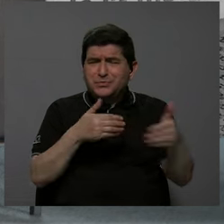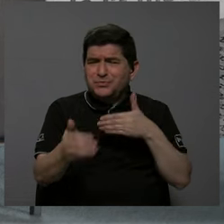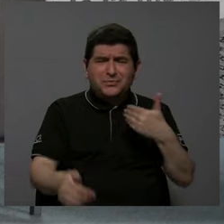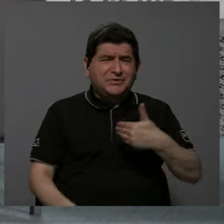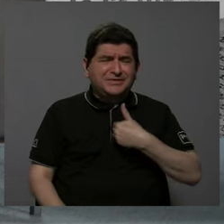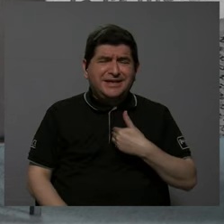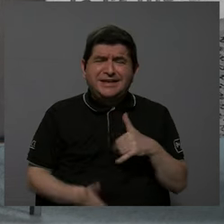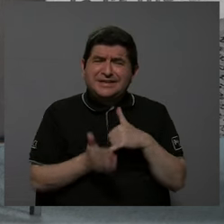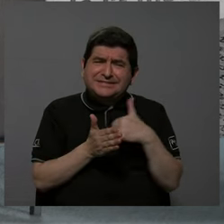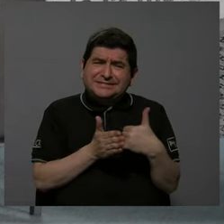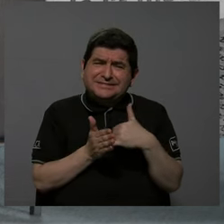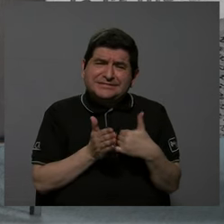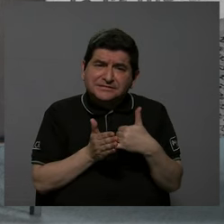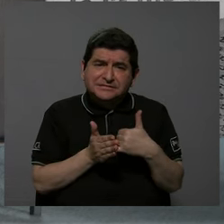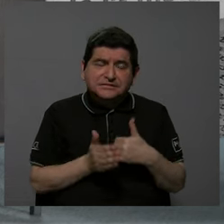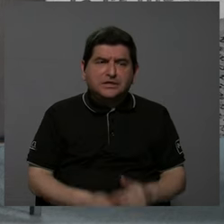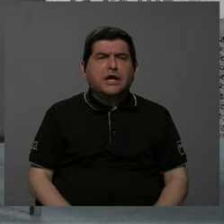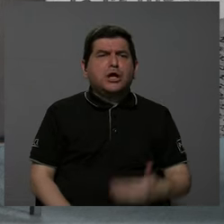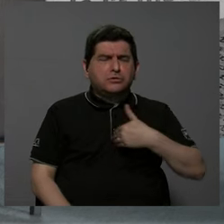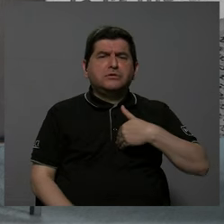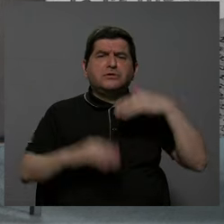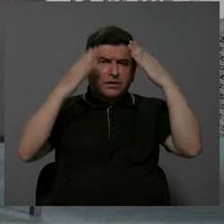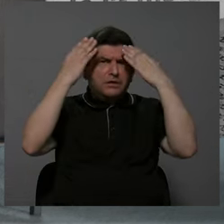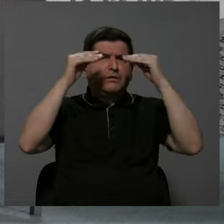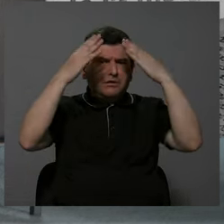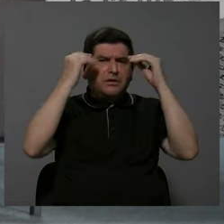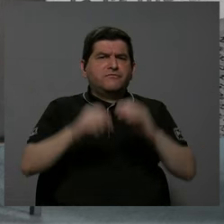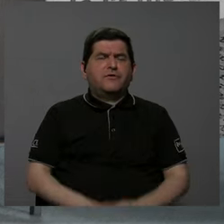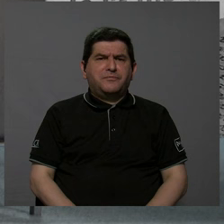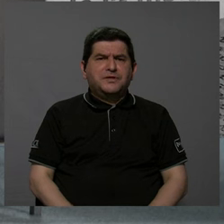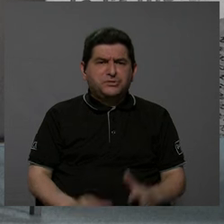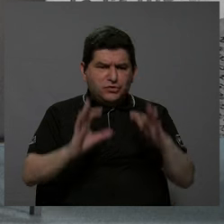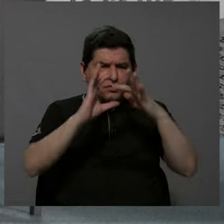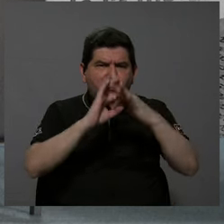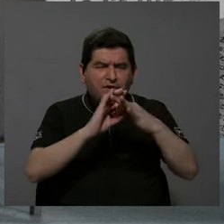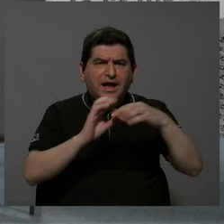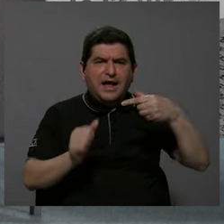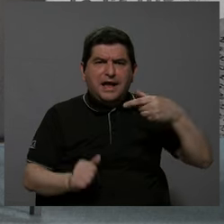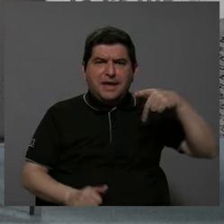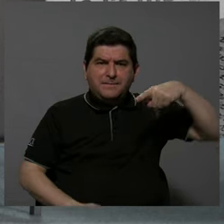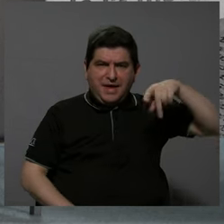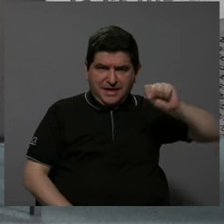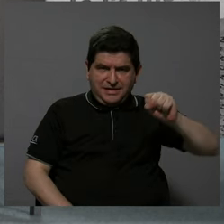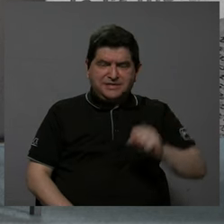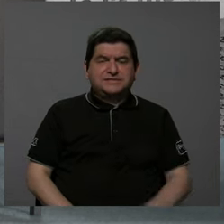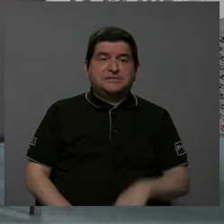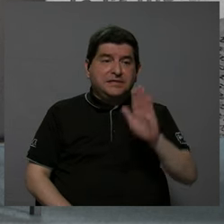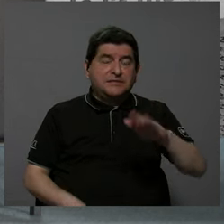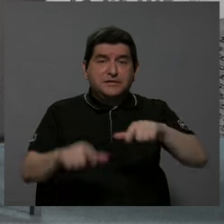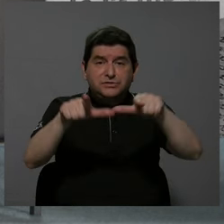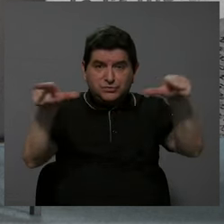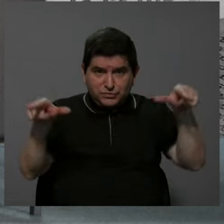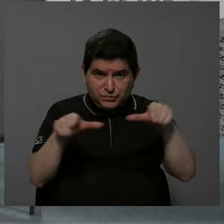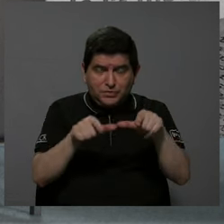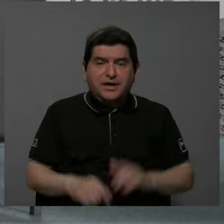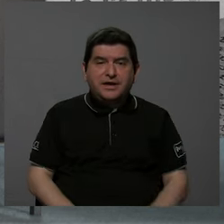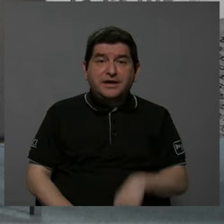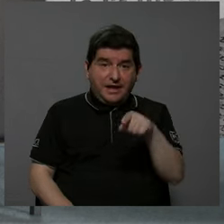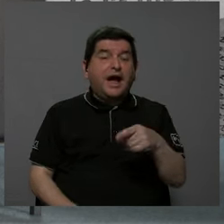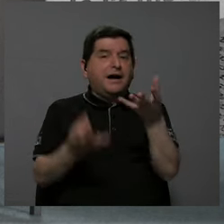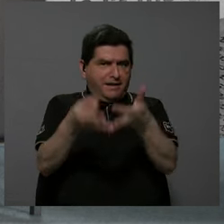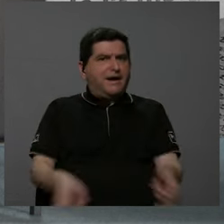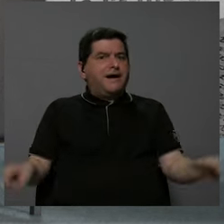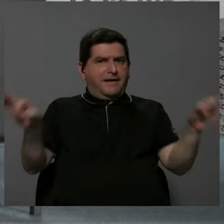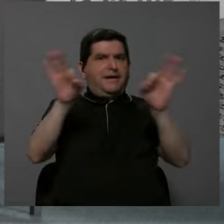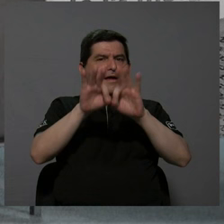a que puedan tener debilidades, manejan información georreferenciada y gráfica de sus propiedades. Ese sí fue un